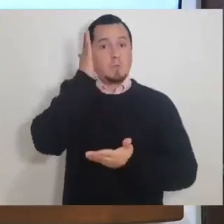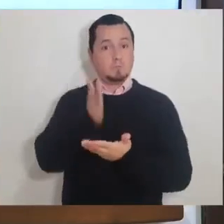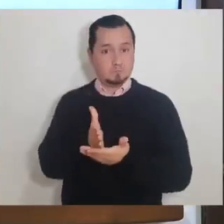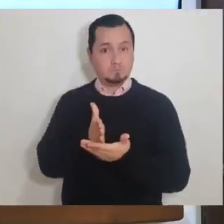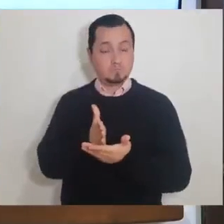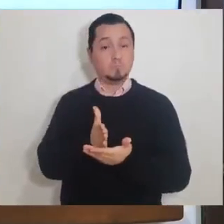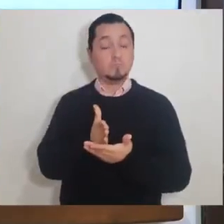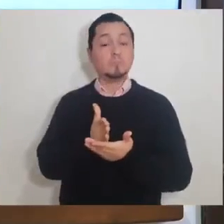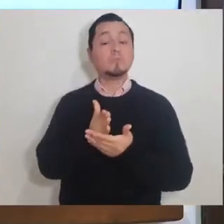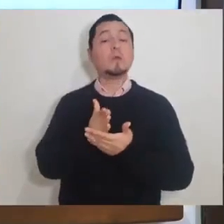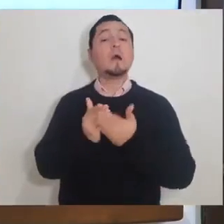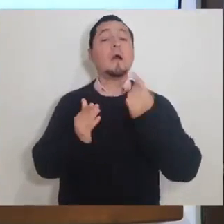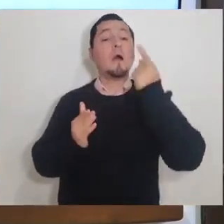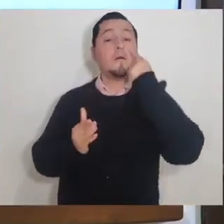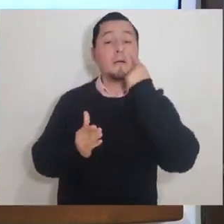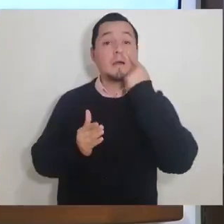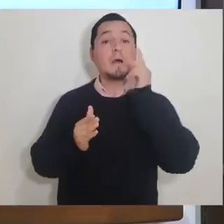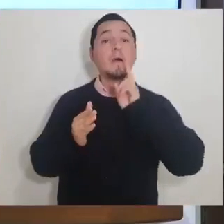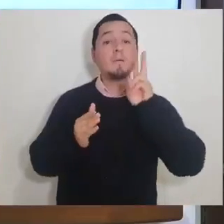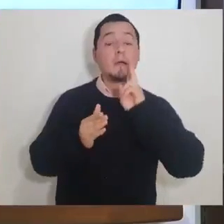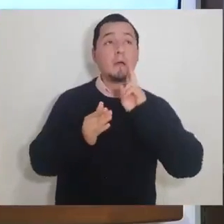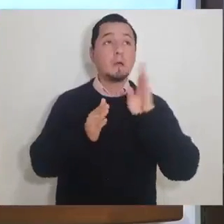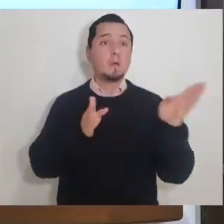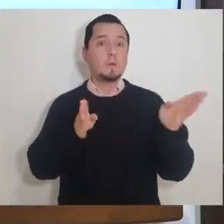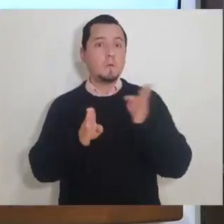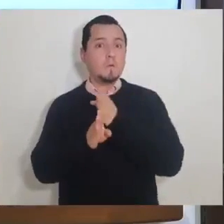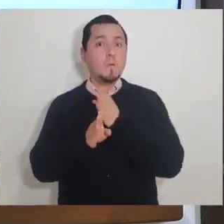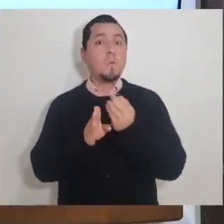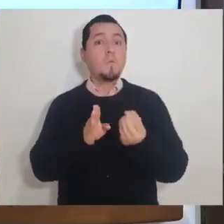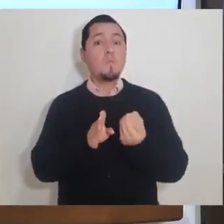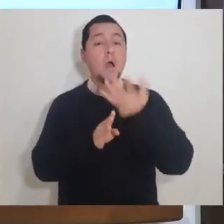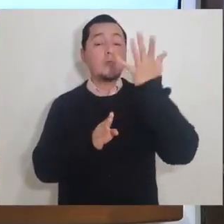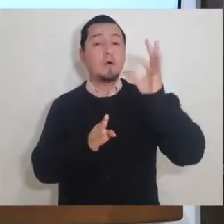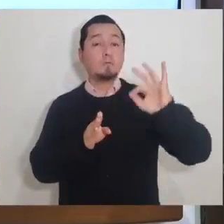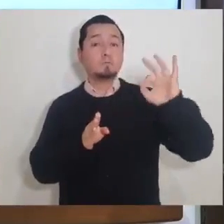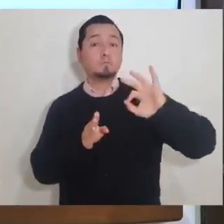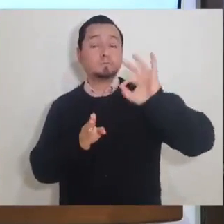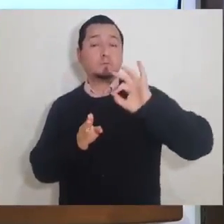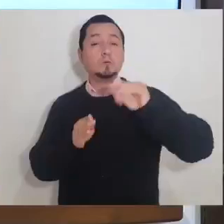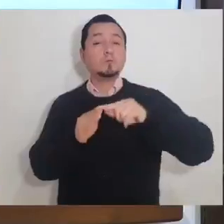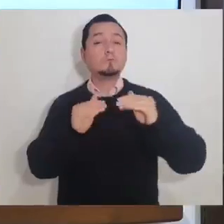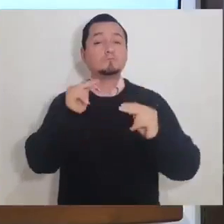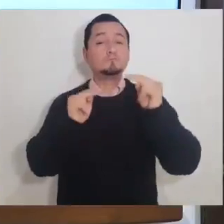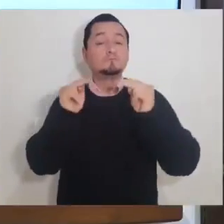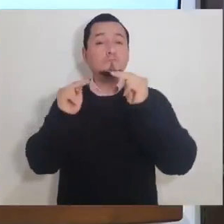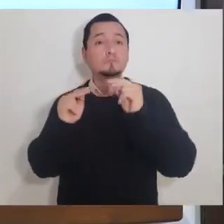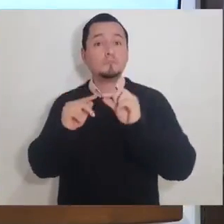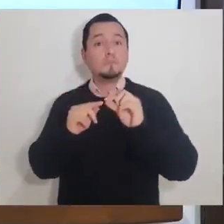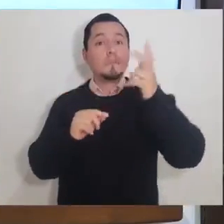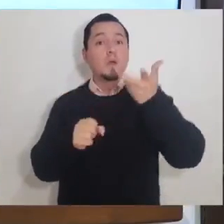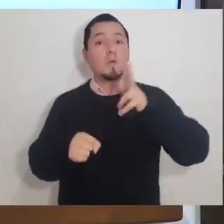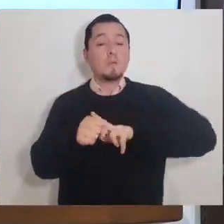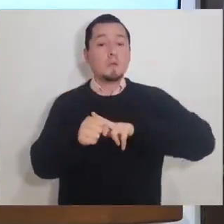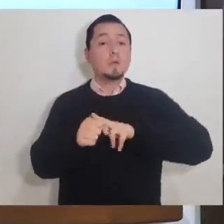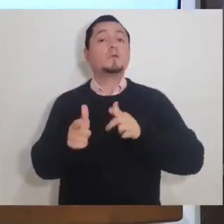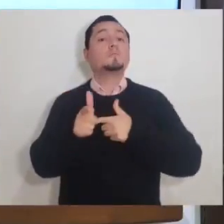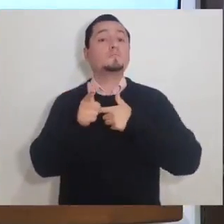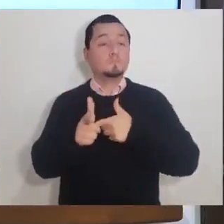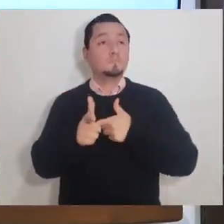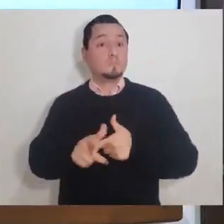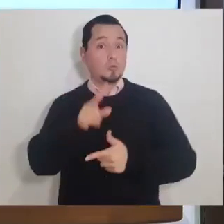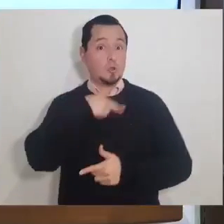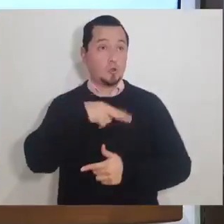eso, en este punto en el que estamos actualmente, nosotros seguimos viendo que la tendencia, tanto en el número de casos como en el número de gente hospitalizada,